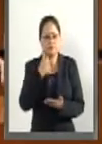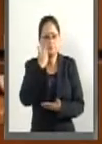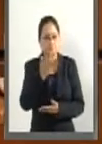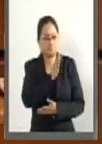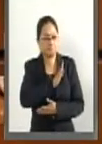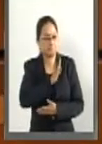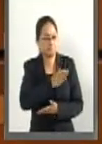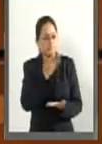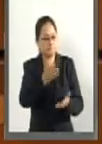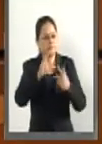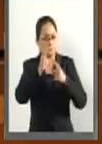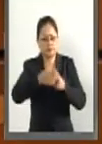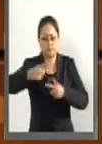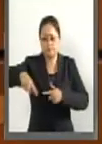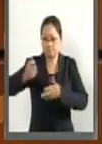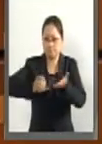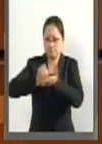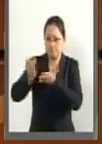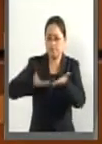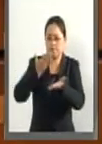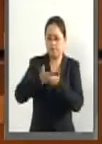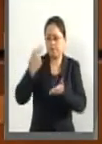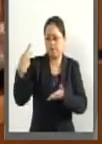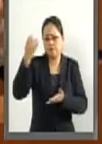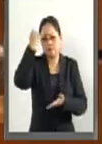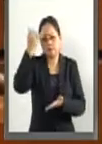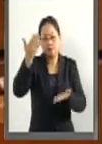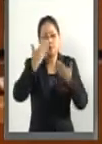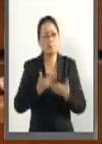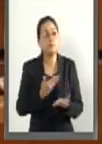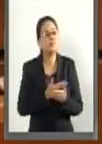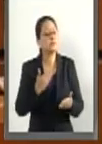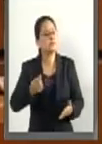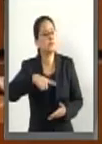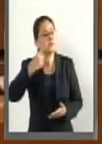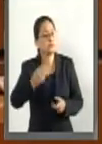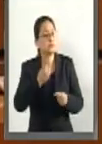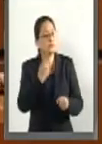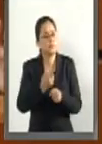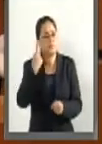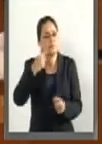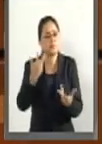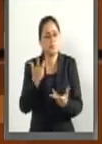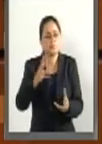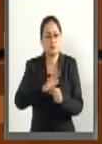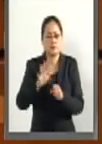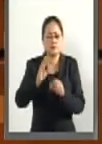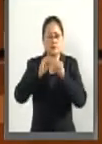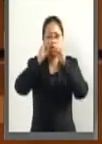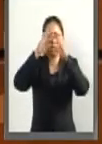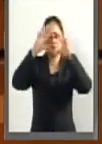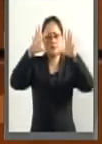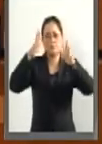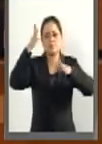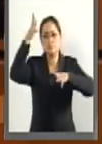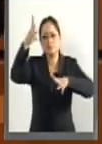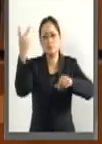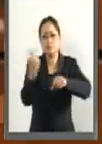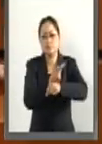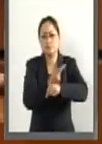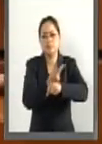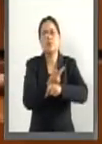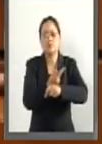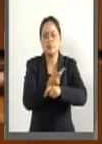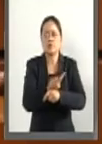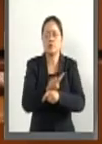a la Comisión Dictaminadora, creo que es una buena oportunidad para visualizar algo que desde hace ya